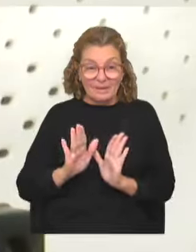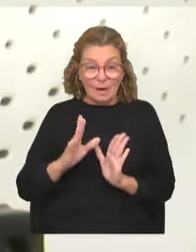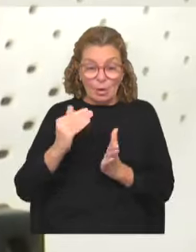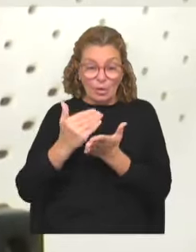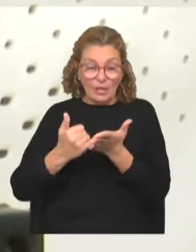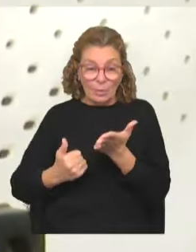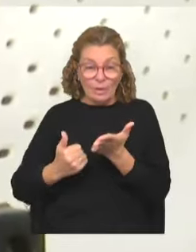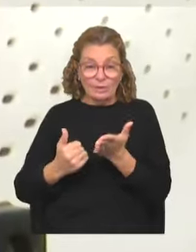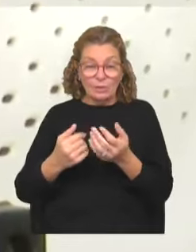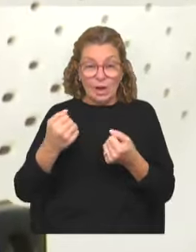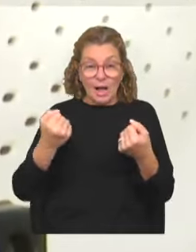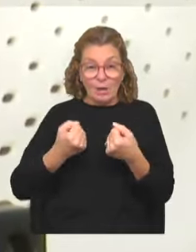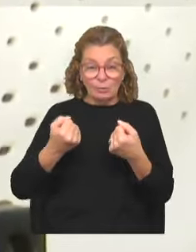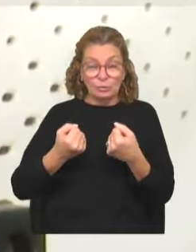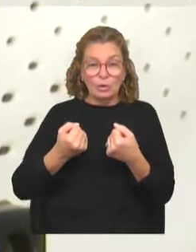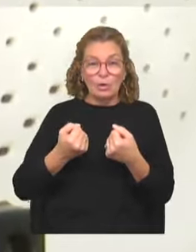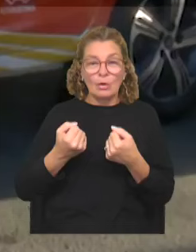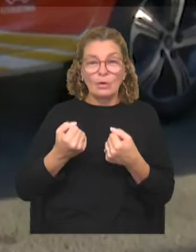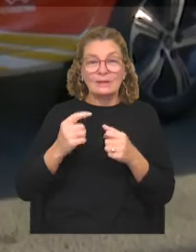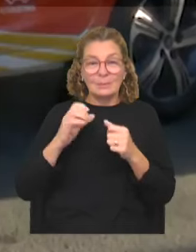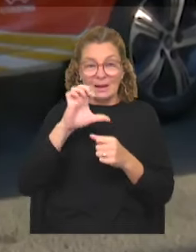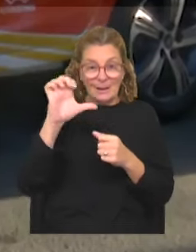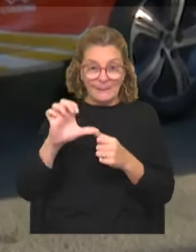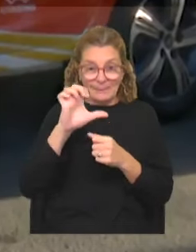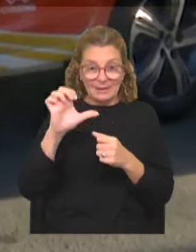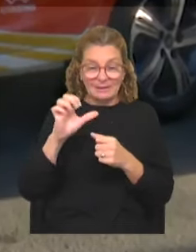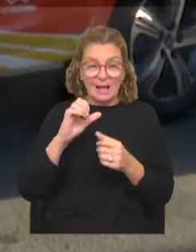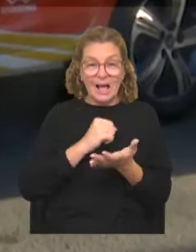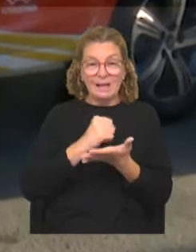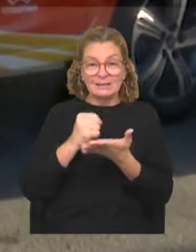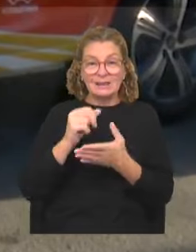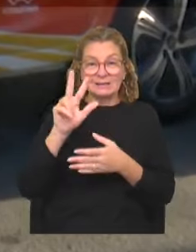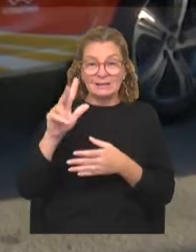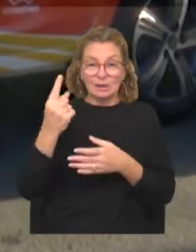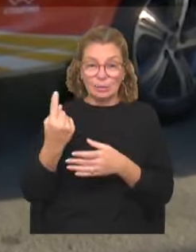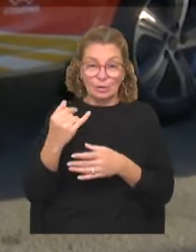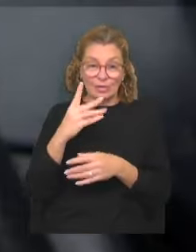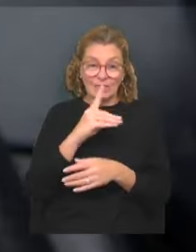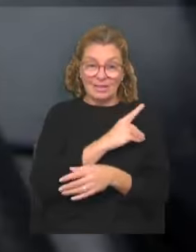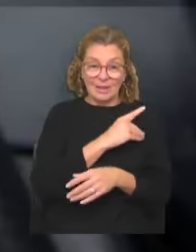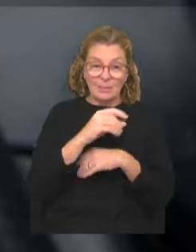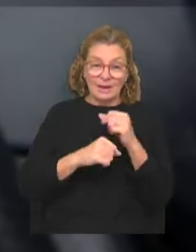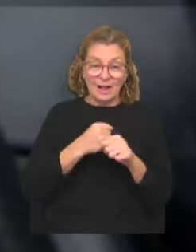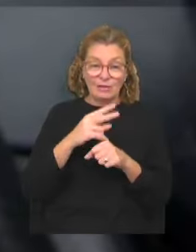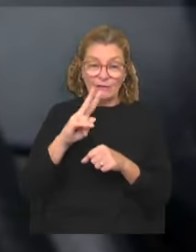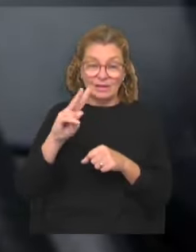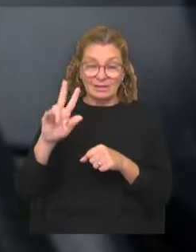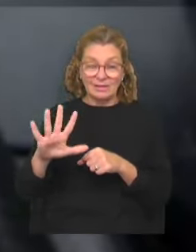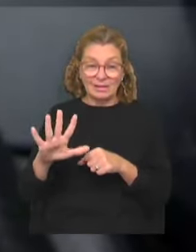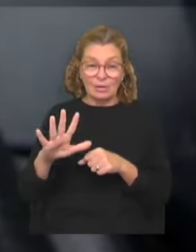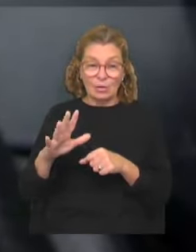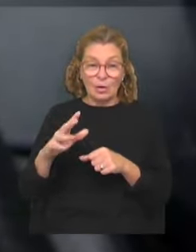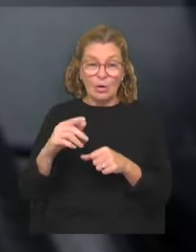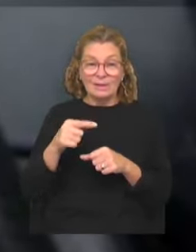descuento para vehículos de uso particular y flotas empresariales hasta el 31 de diciembre de 2025. La multa por uso del